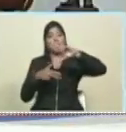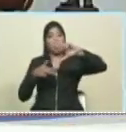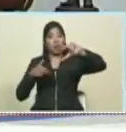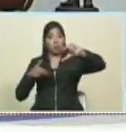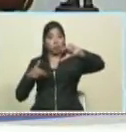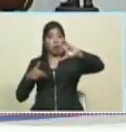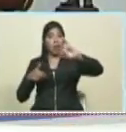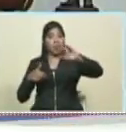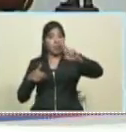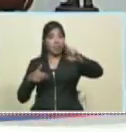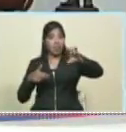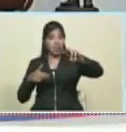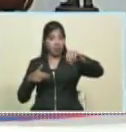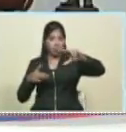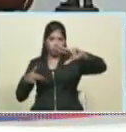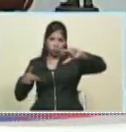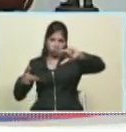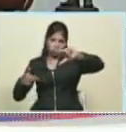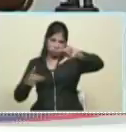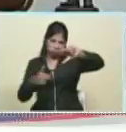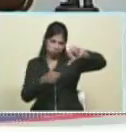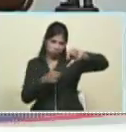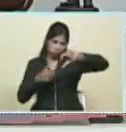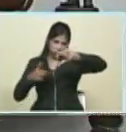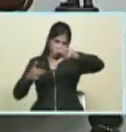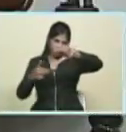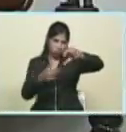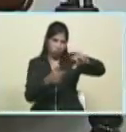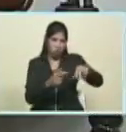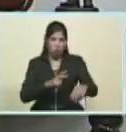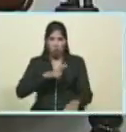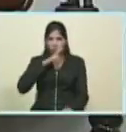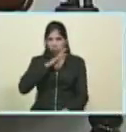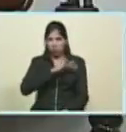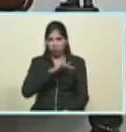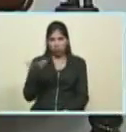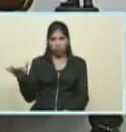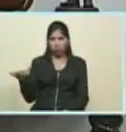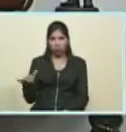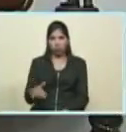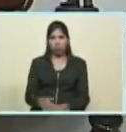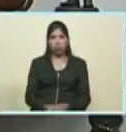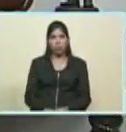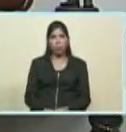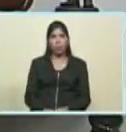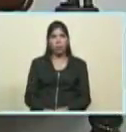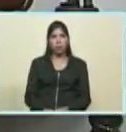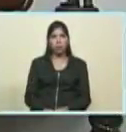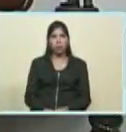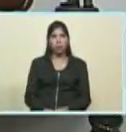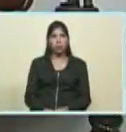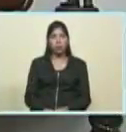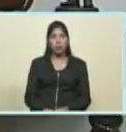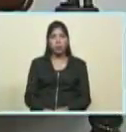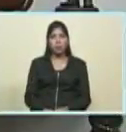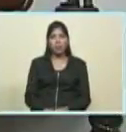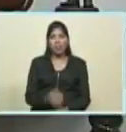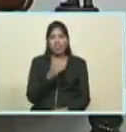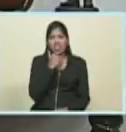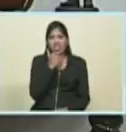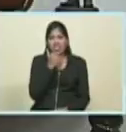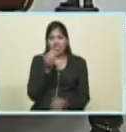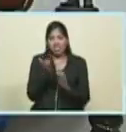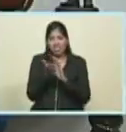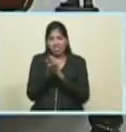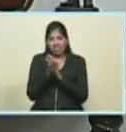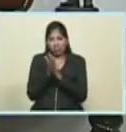y la amenaza era inminente de que pasara a terminar su labor